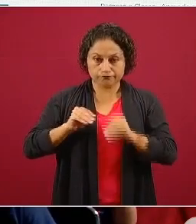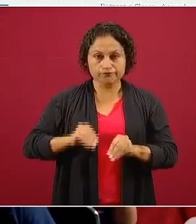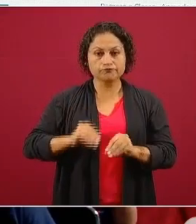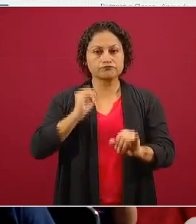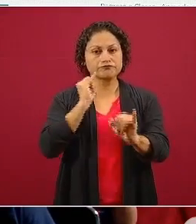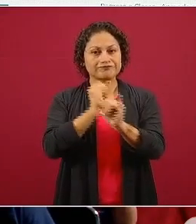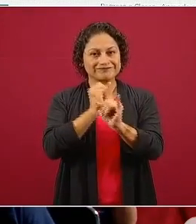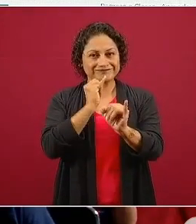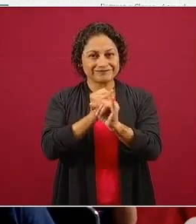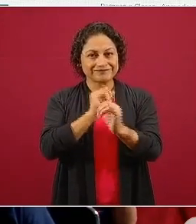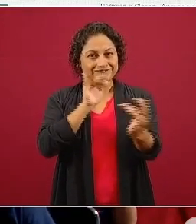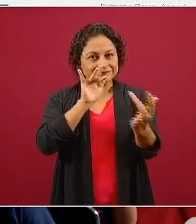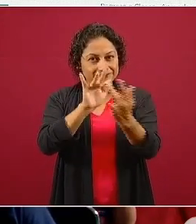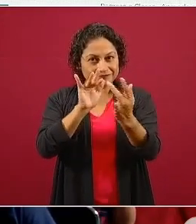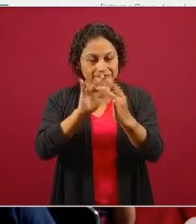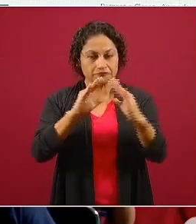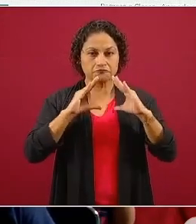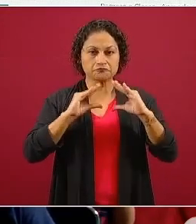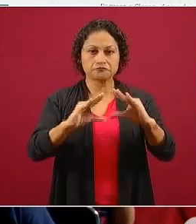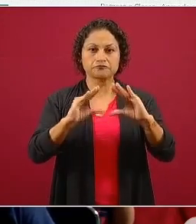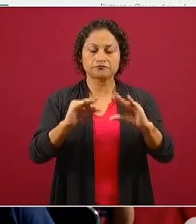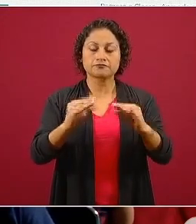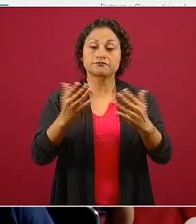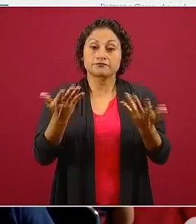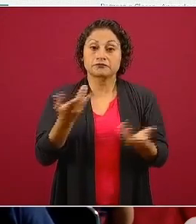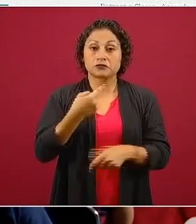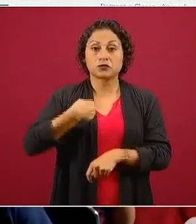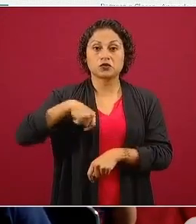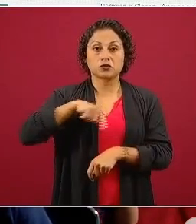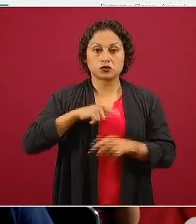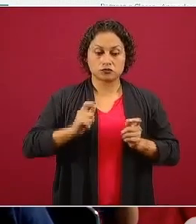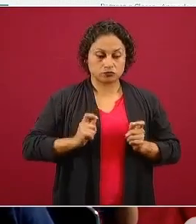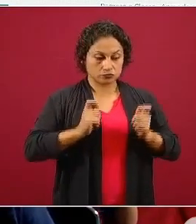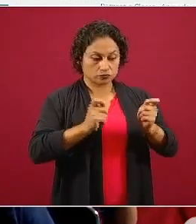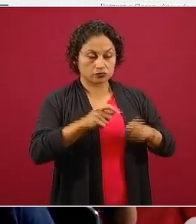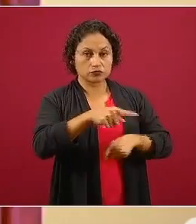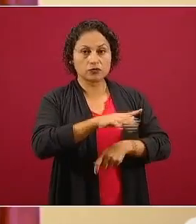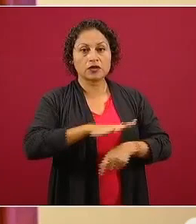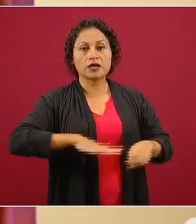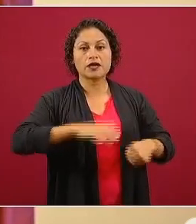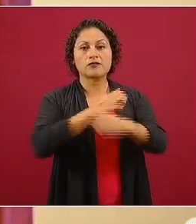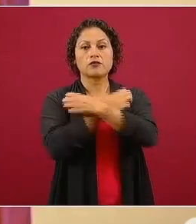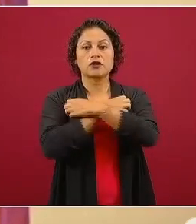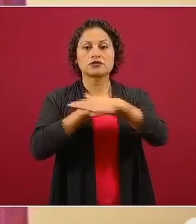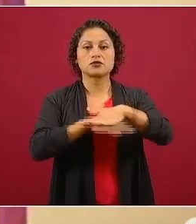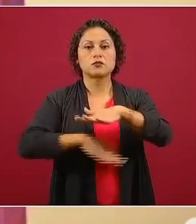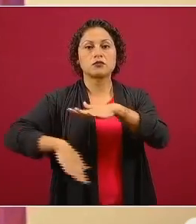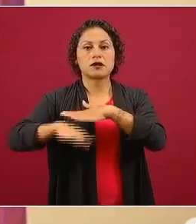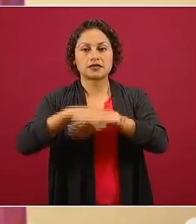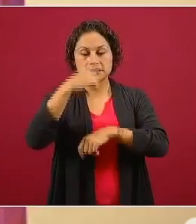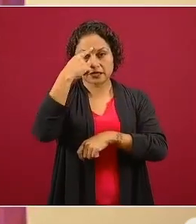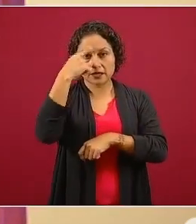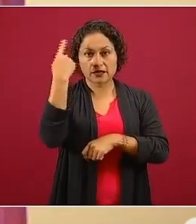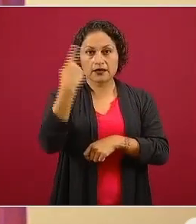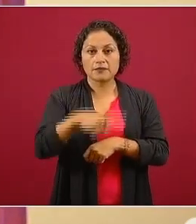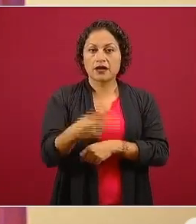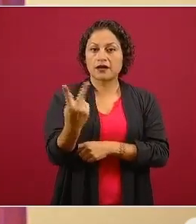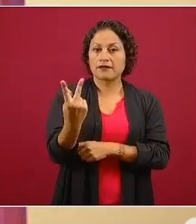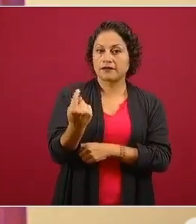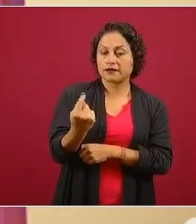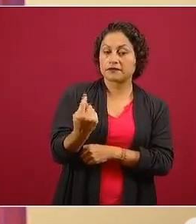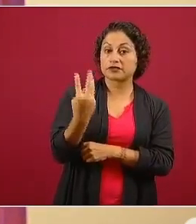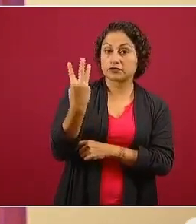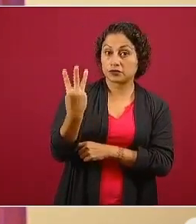dado a educación básica tres canales y educación media